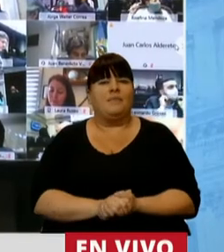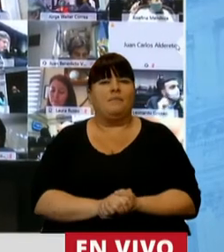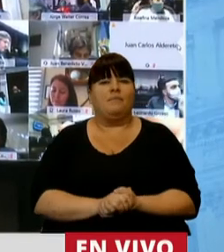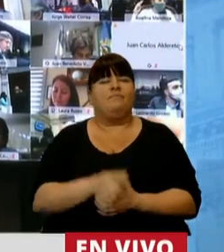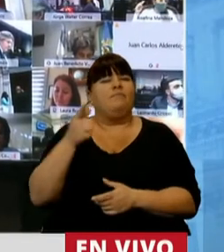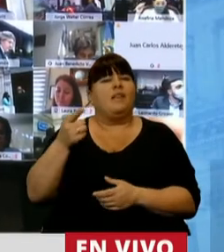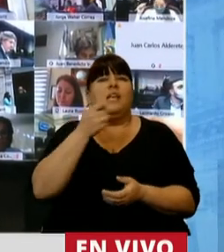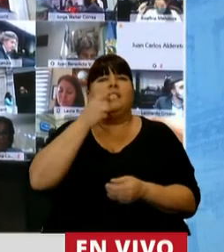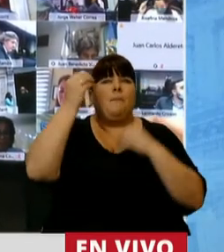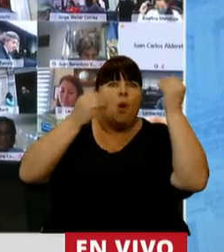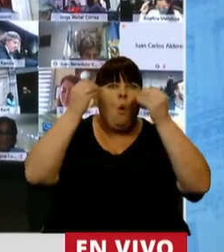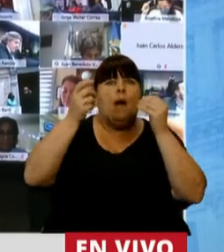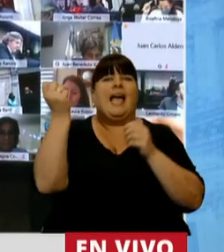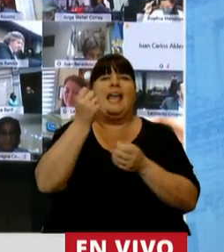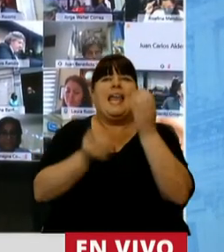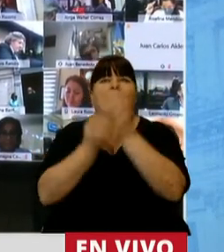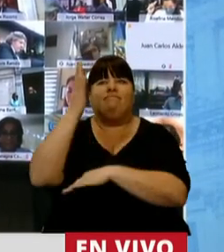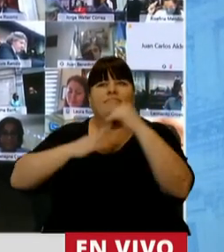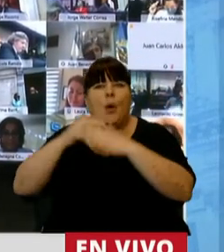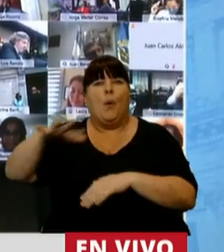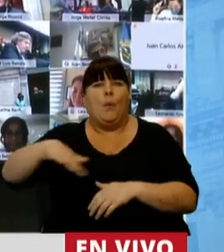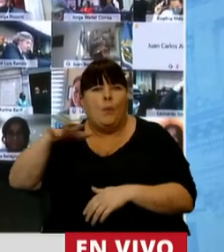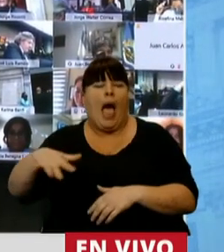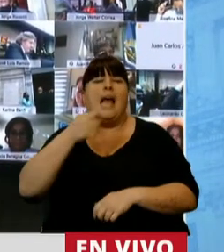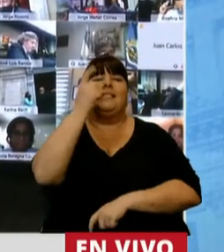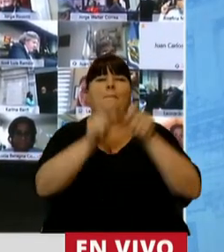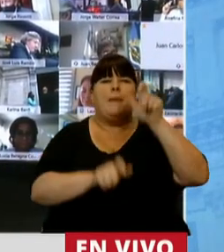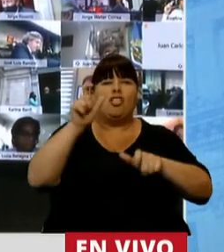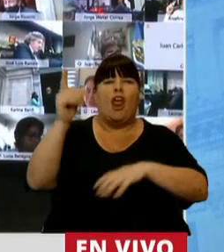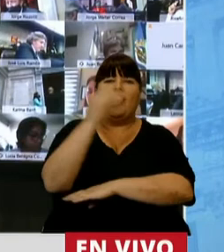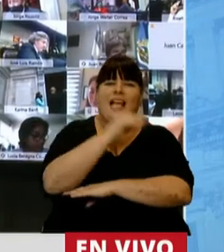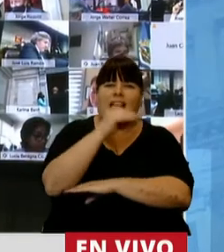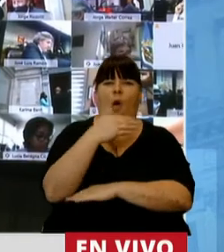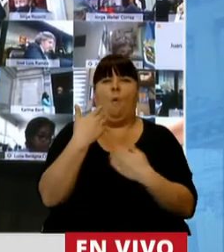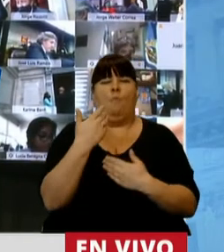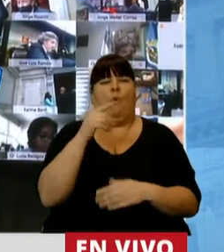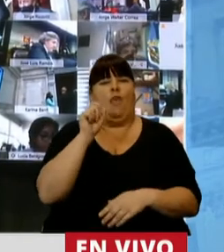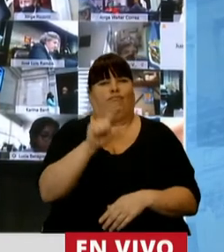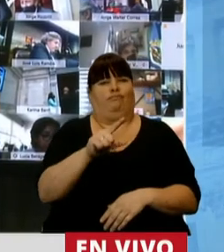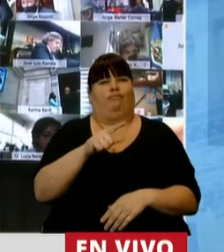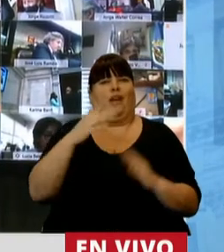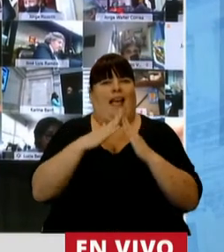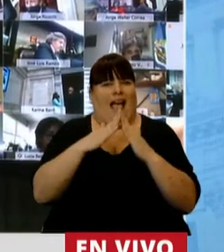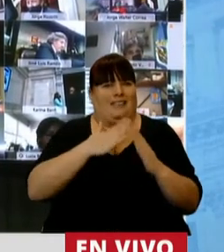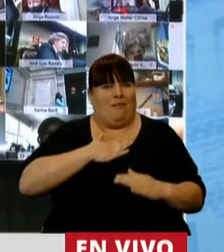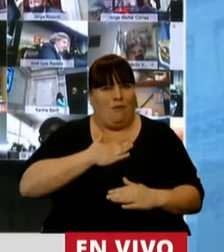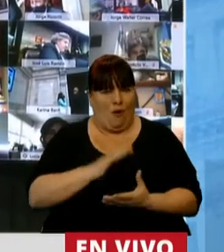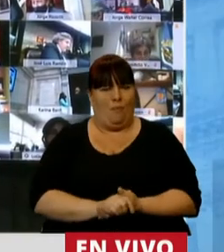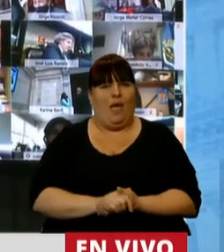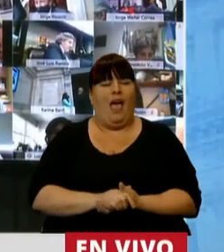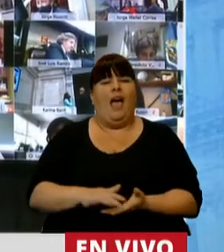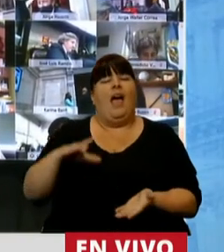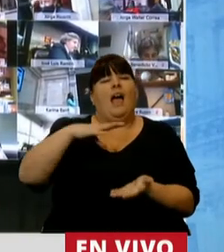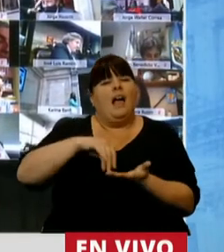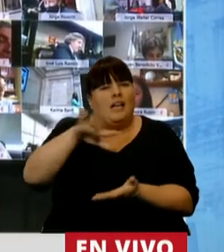el que se desvelaba por construir barrios para que cada uno de los ciudadanos antacruceños pueda tener su hogar. Era una tierra